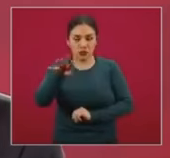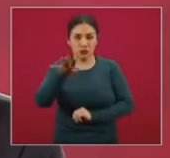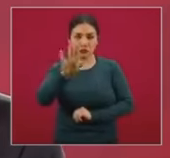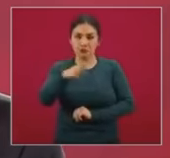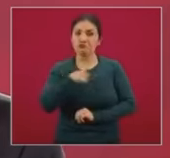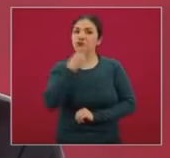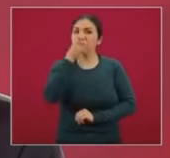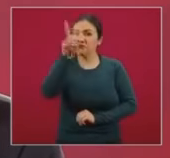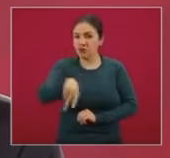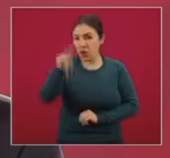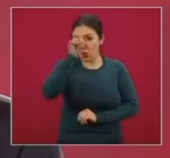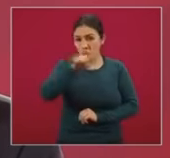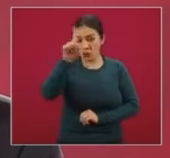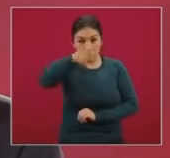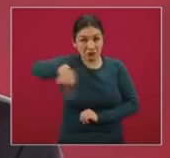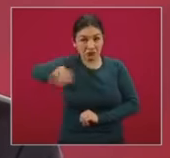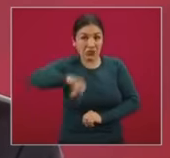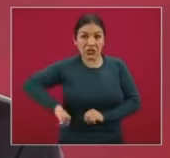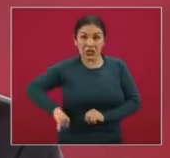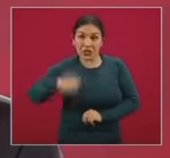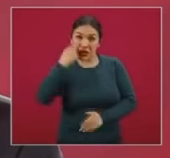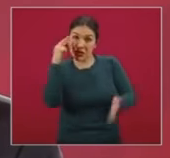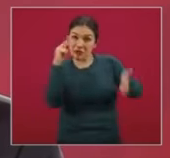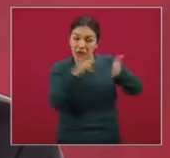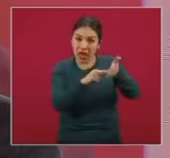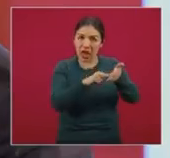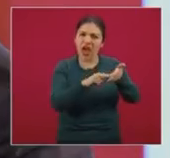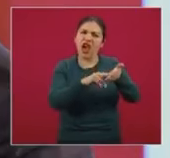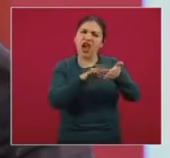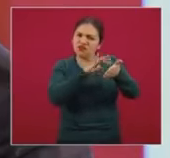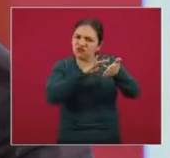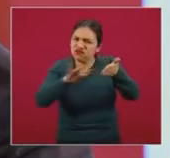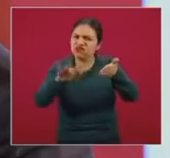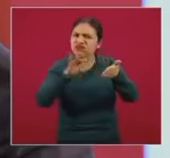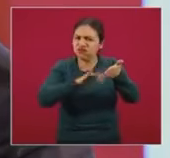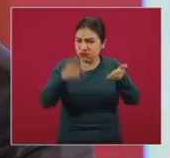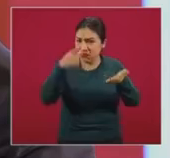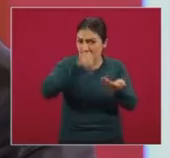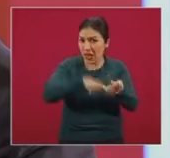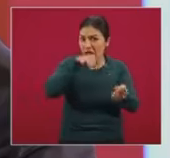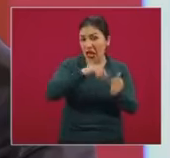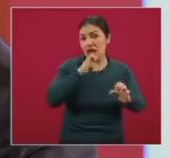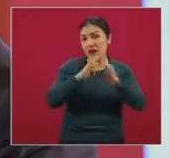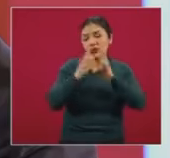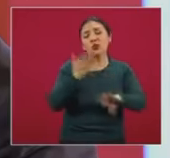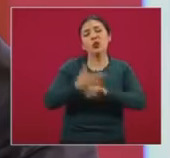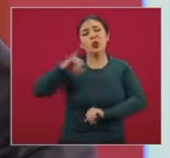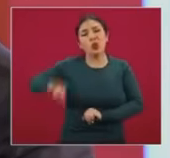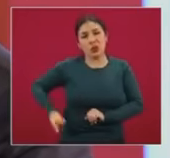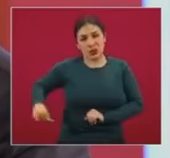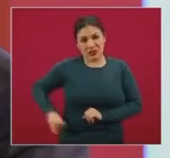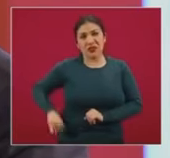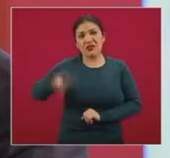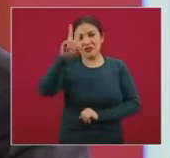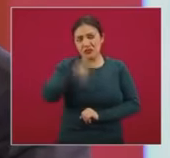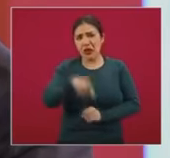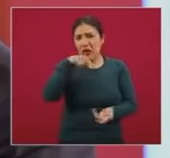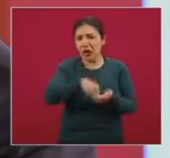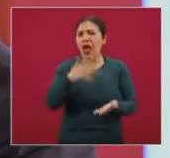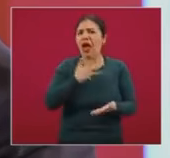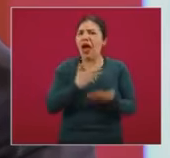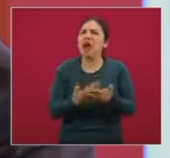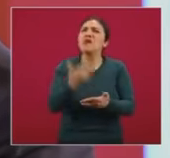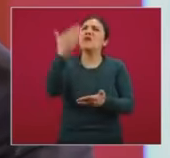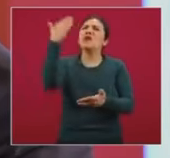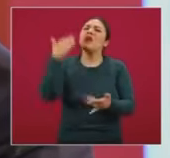Quisiera recomendar a todos los lectores interesados en consultarla, es una encuesta realmente interesante, que tiene ya su historia